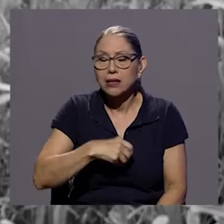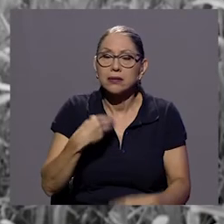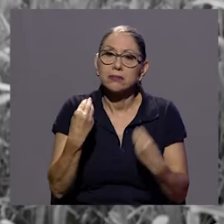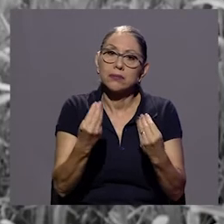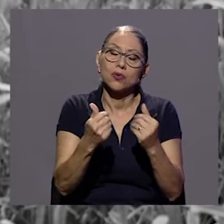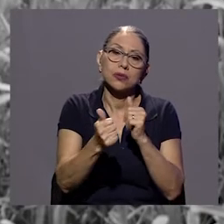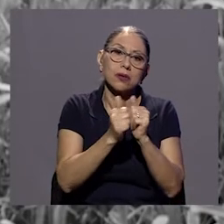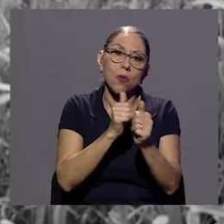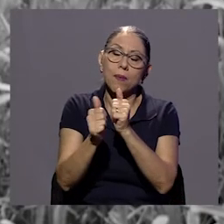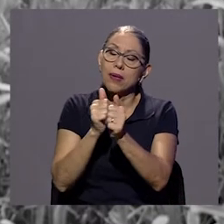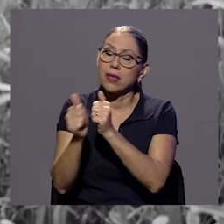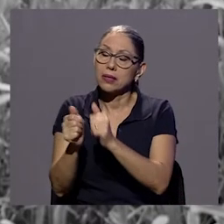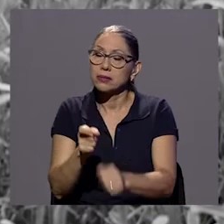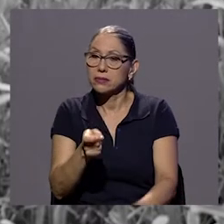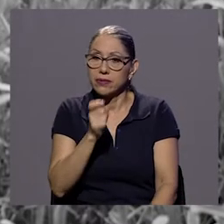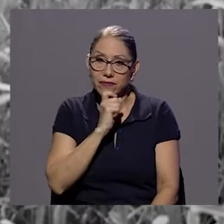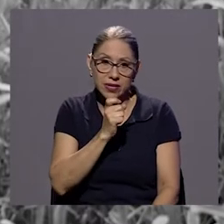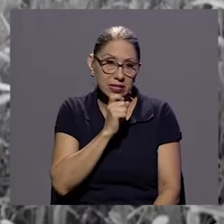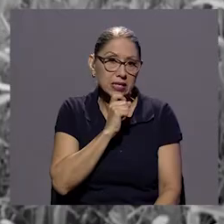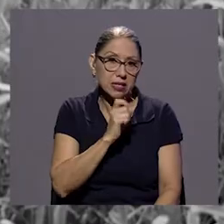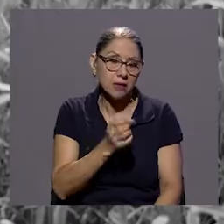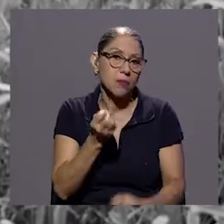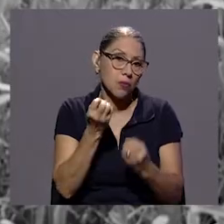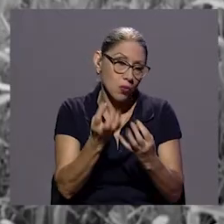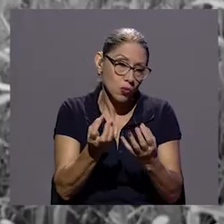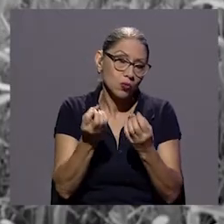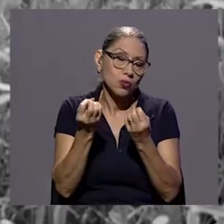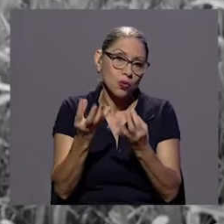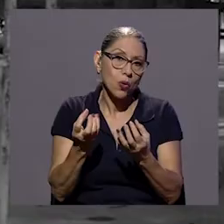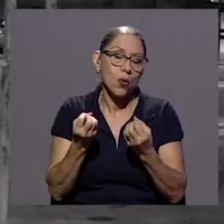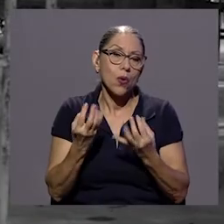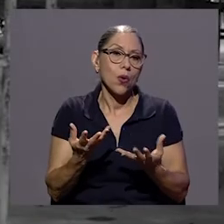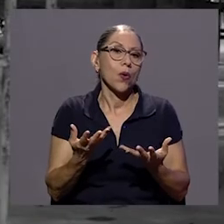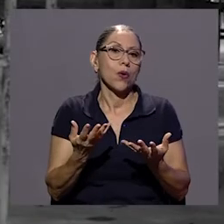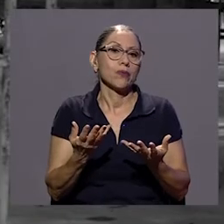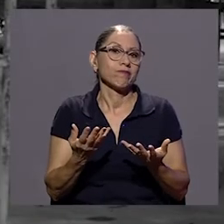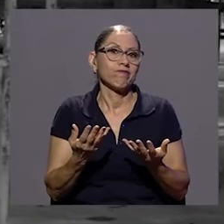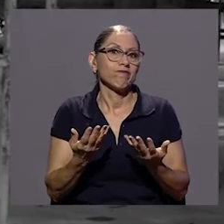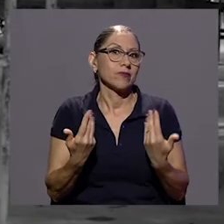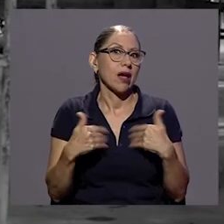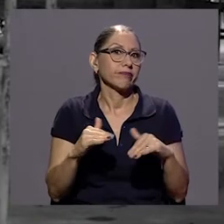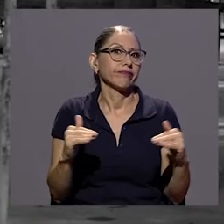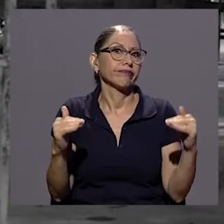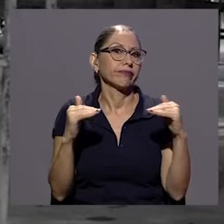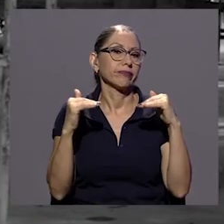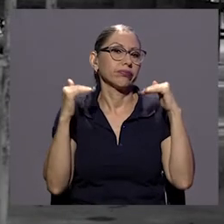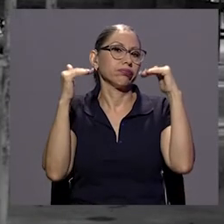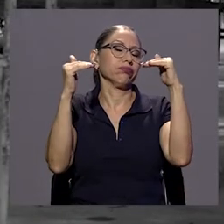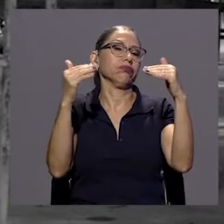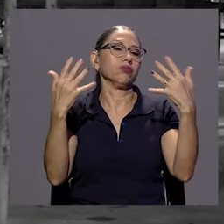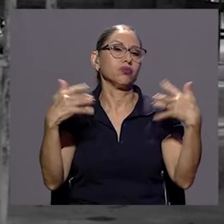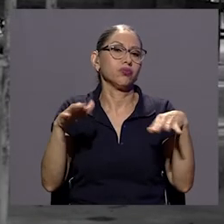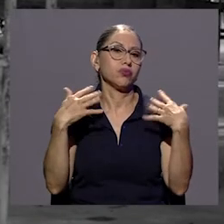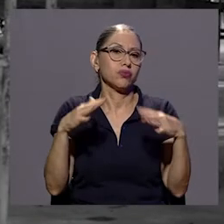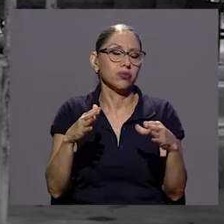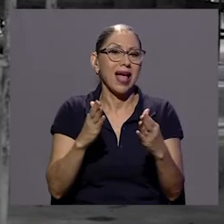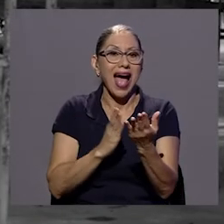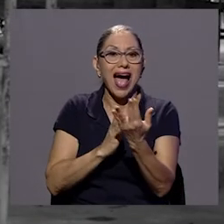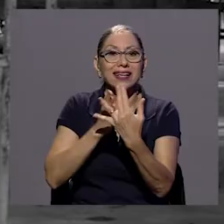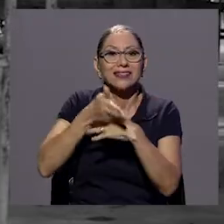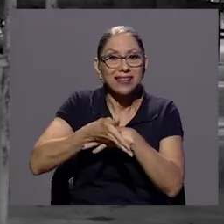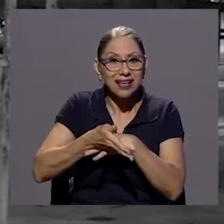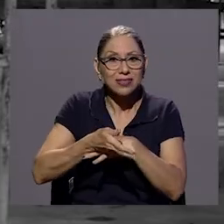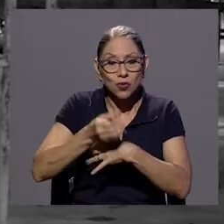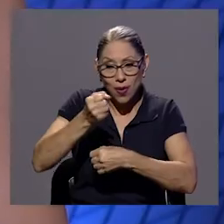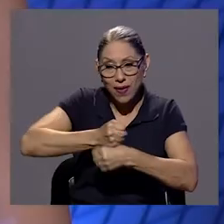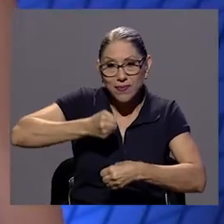difícil digamos en ese sentido como que hay mucho hay un nivel ya muy alto ¿verdad? el acceso a los medios de producción por dicha también